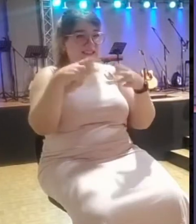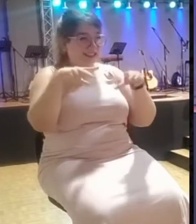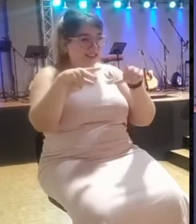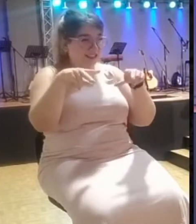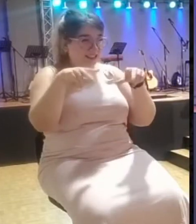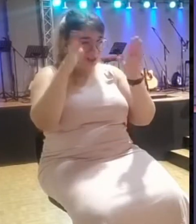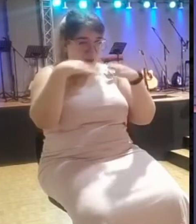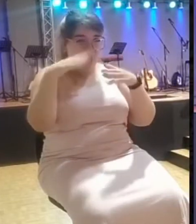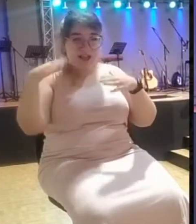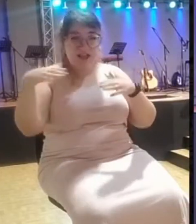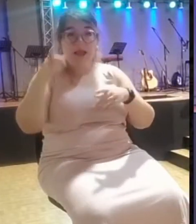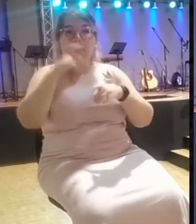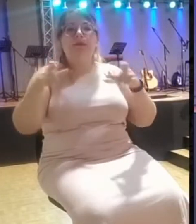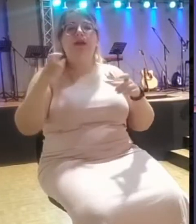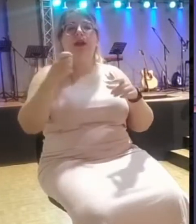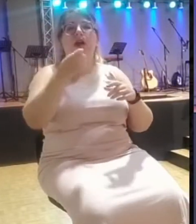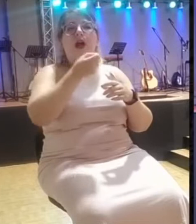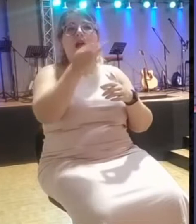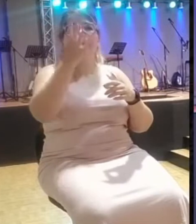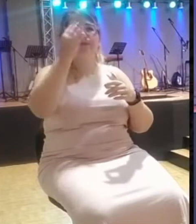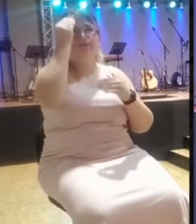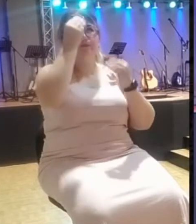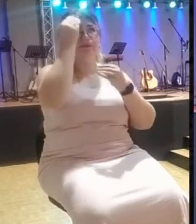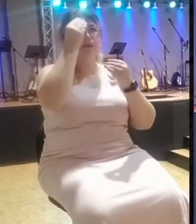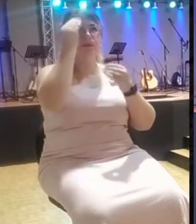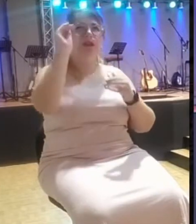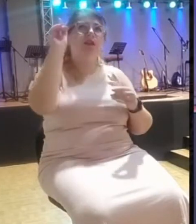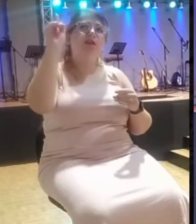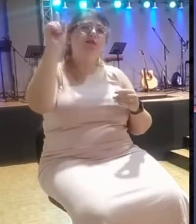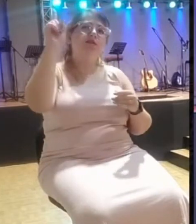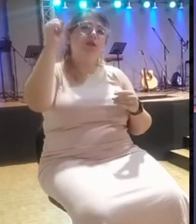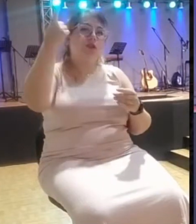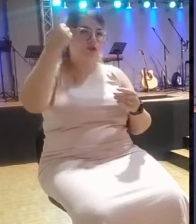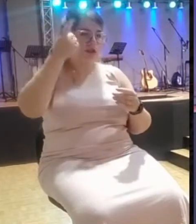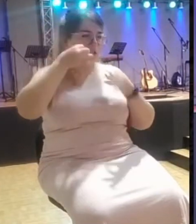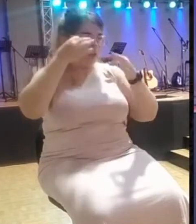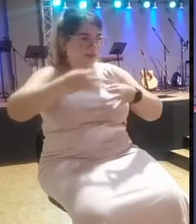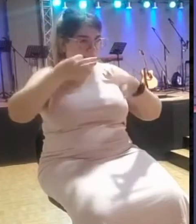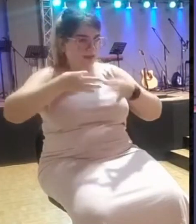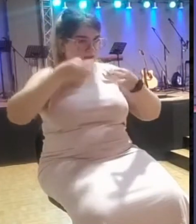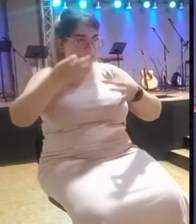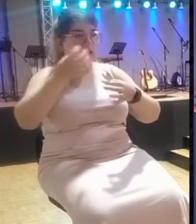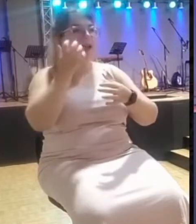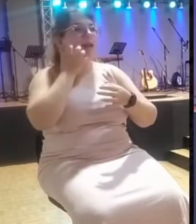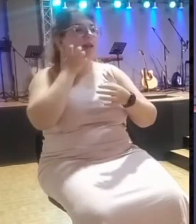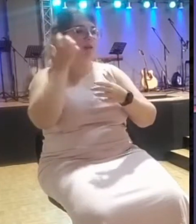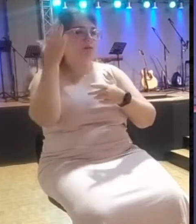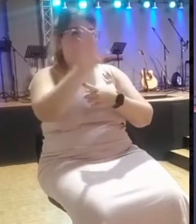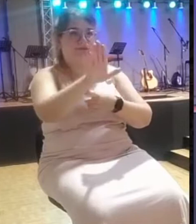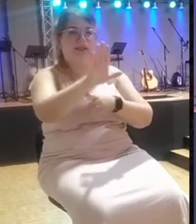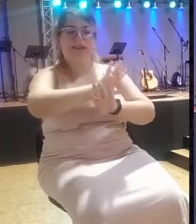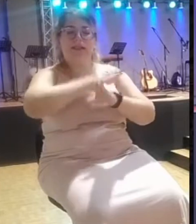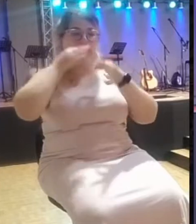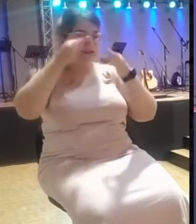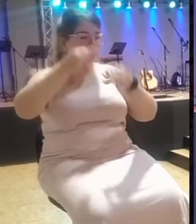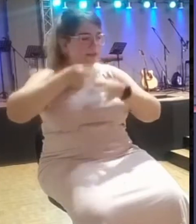pregunta, atención a esto, o sea, Dios pone ejemplo siempre a su pueblo. O sea, si